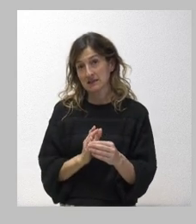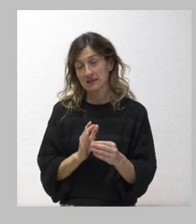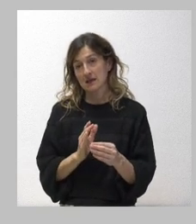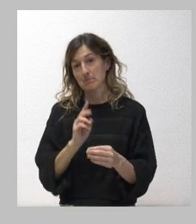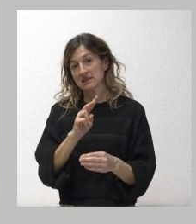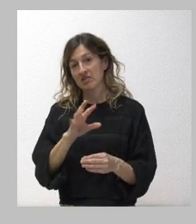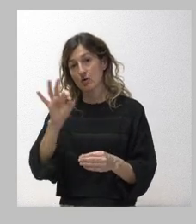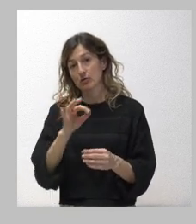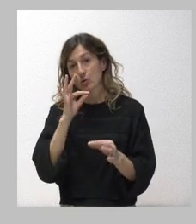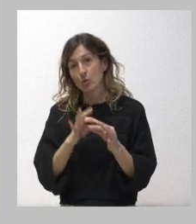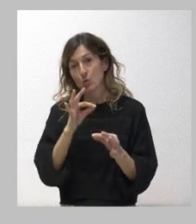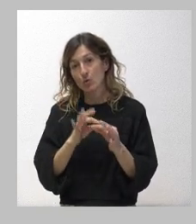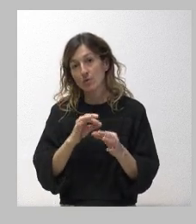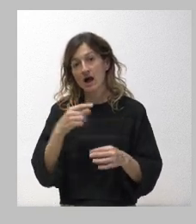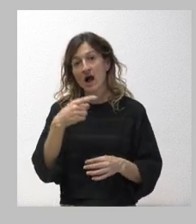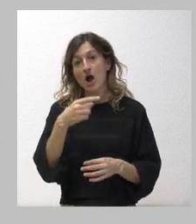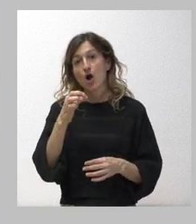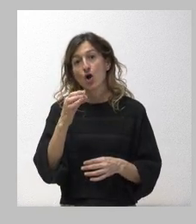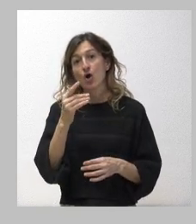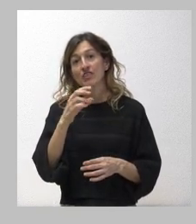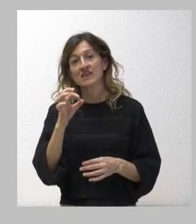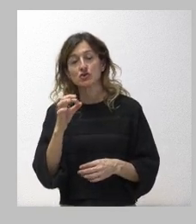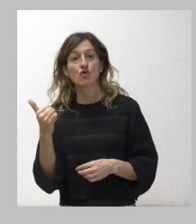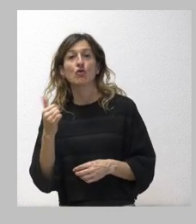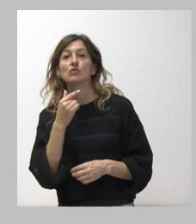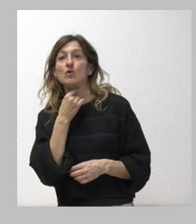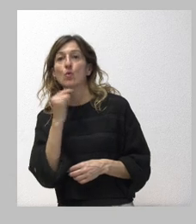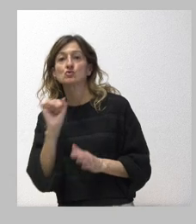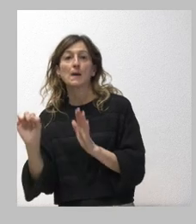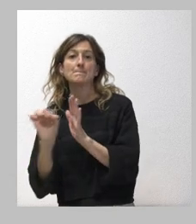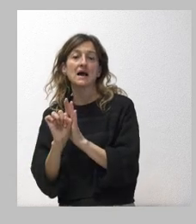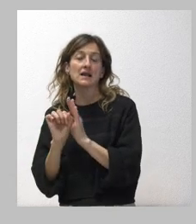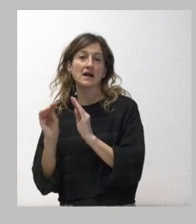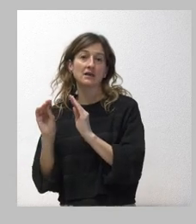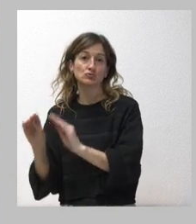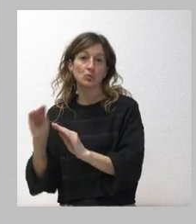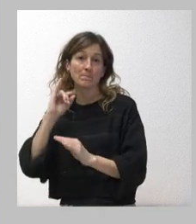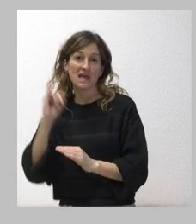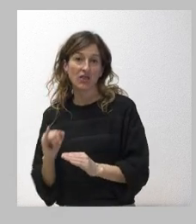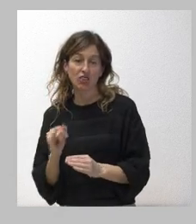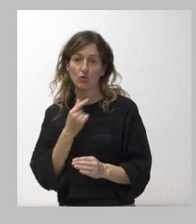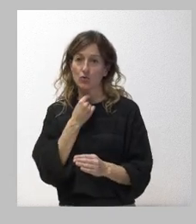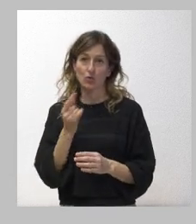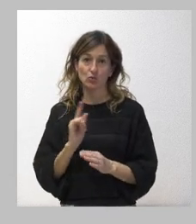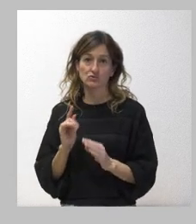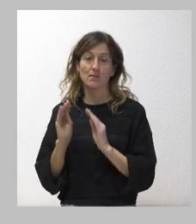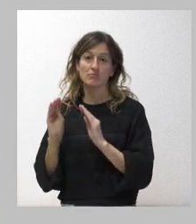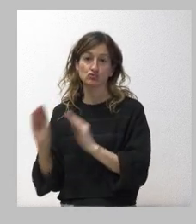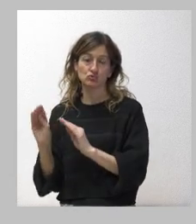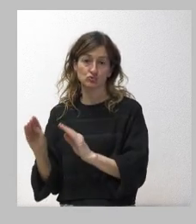% de uva de bodello que no había gustado en la denominación de origen vierzo que, de hecho, se había